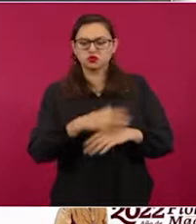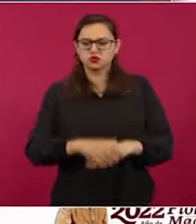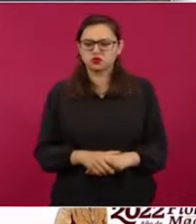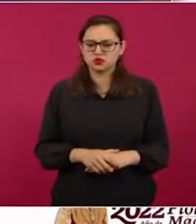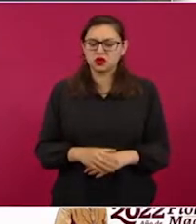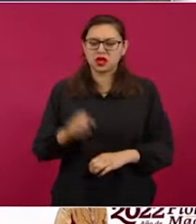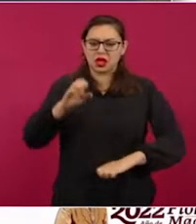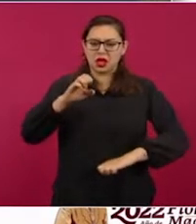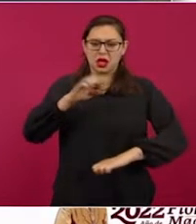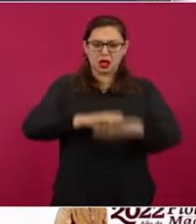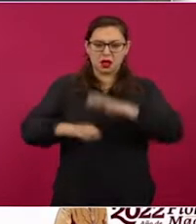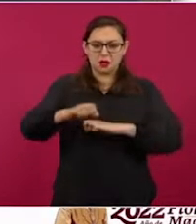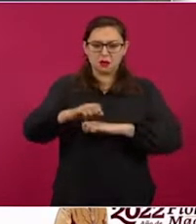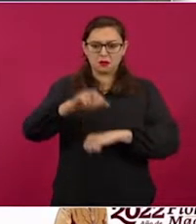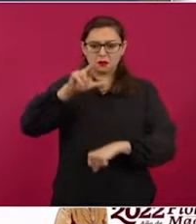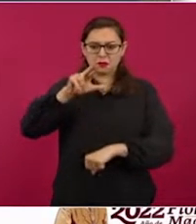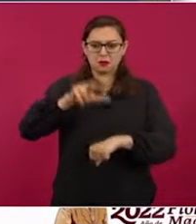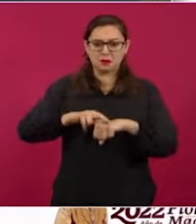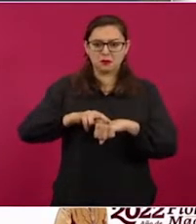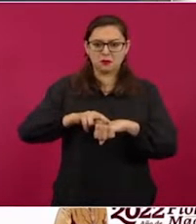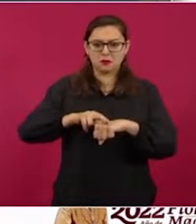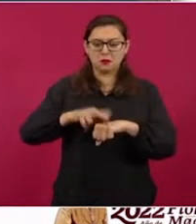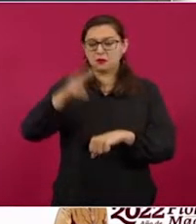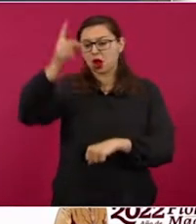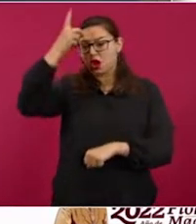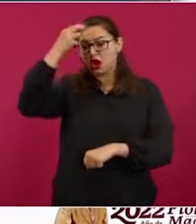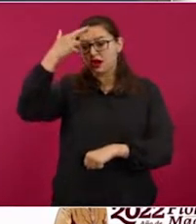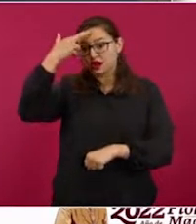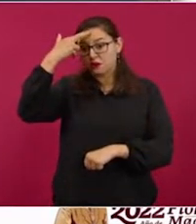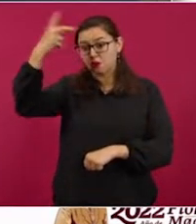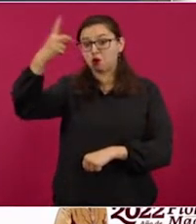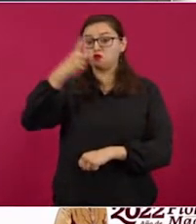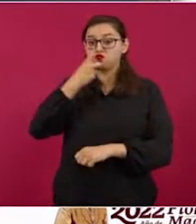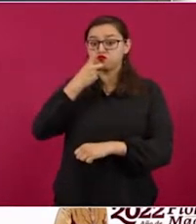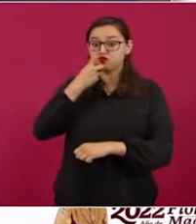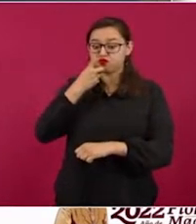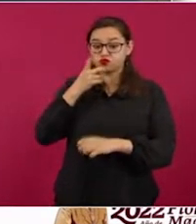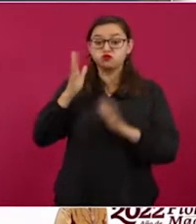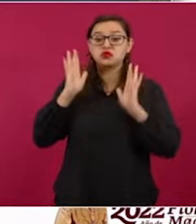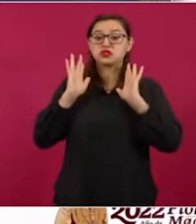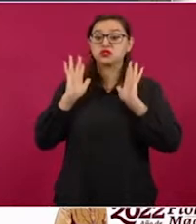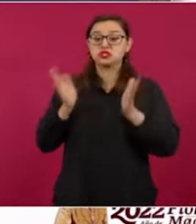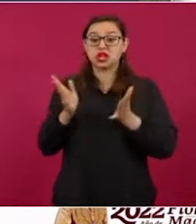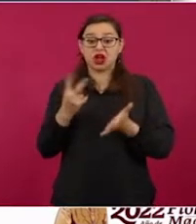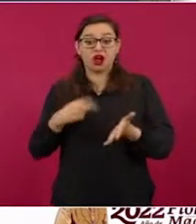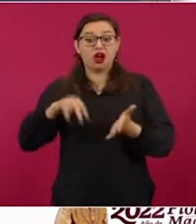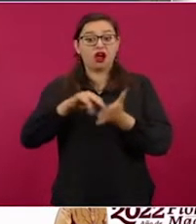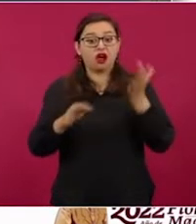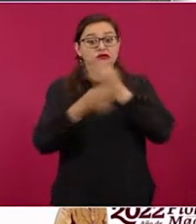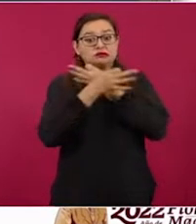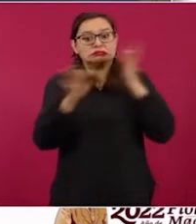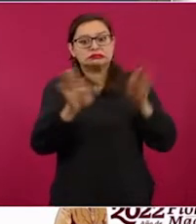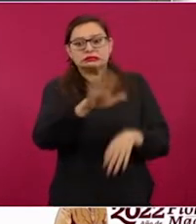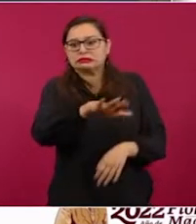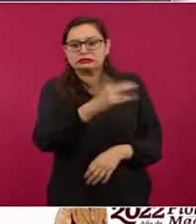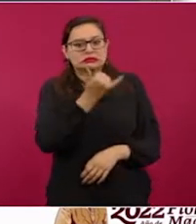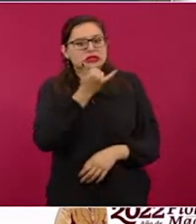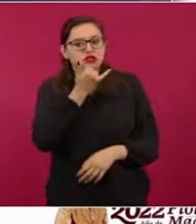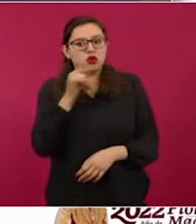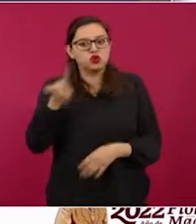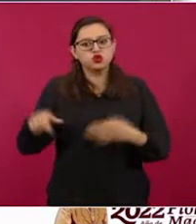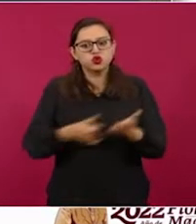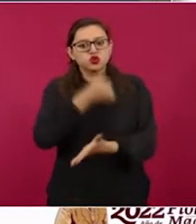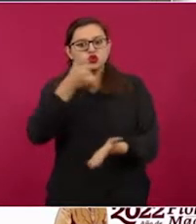embajadora de República Dominicana ya saliera a confirmar que las luces de los colores